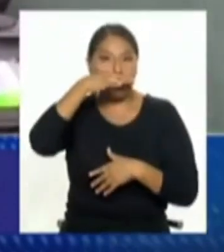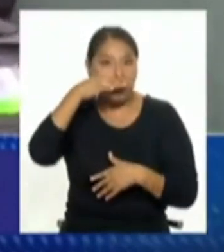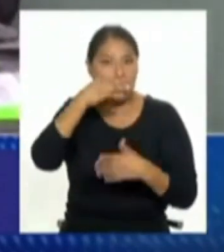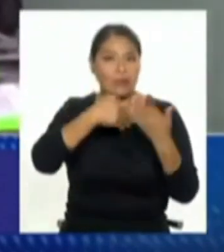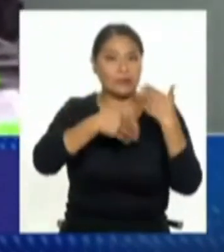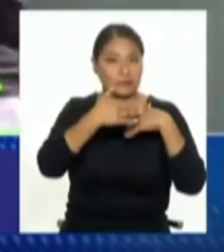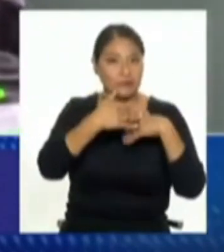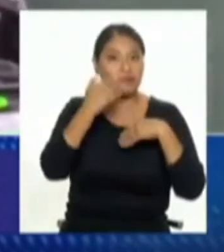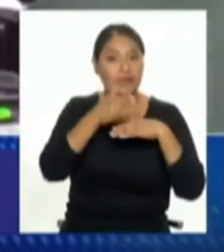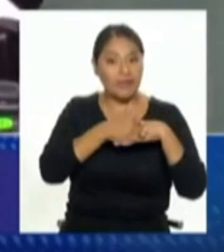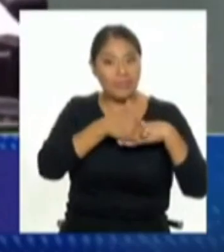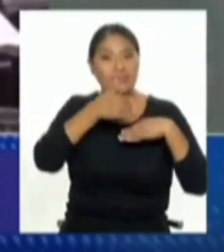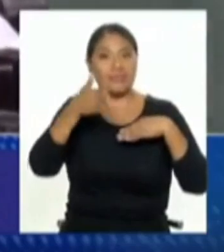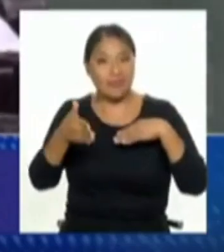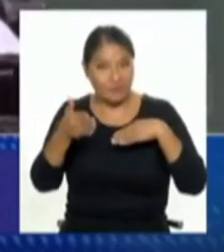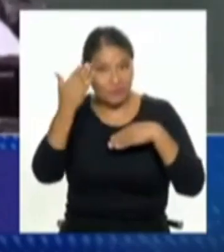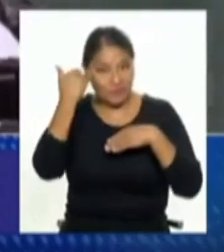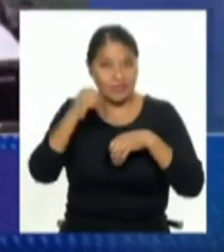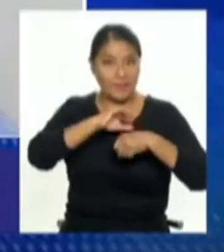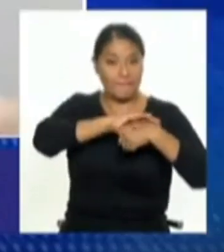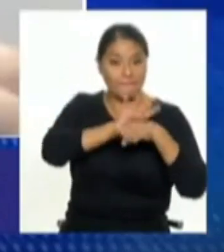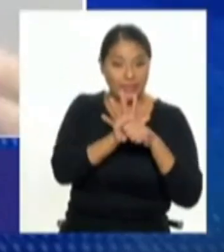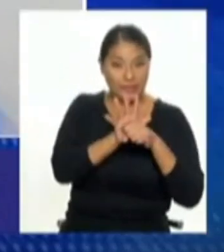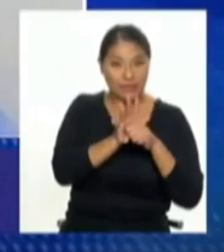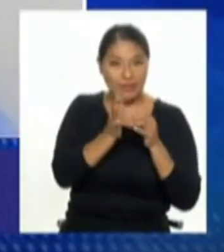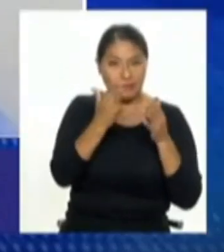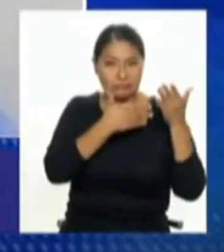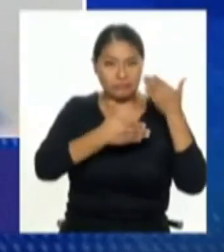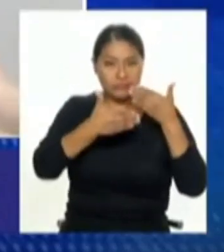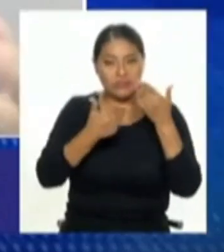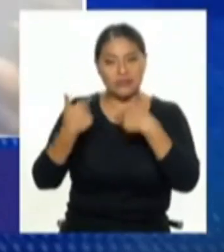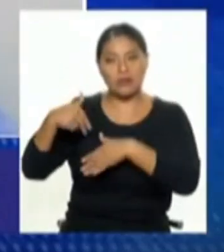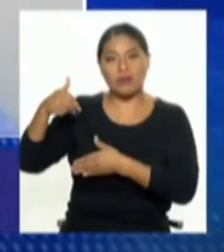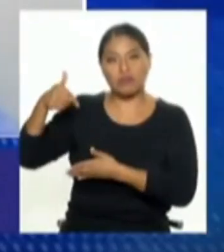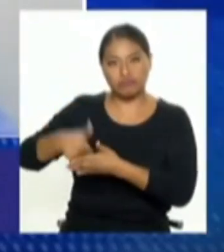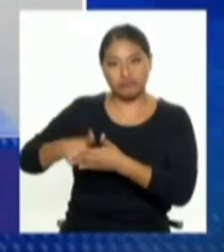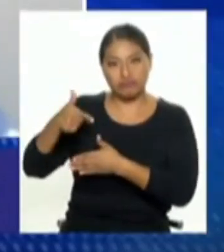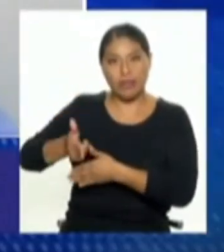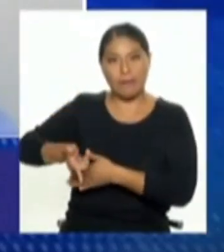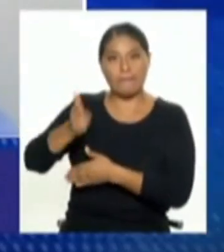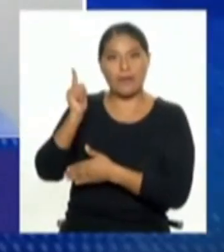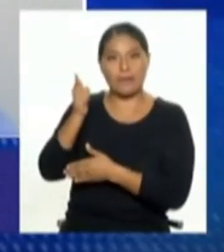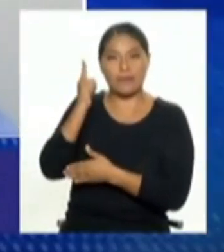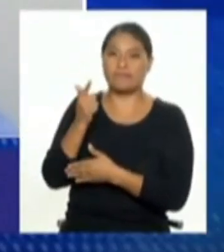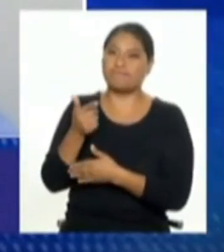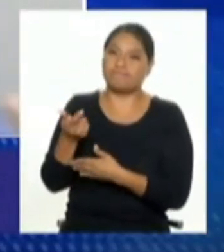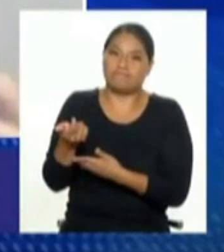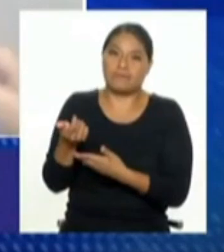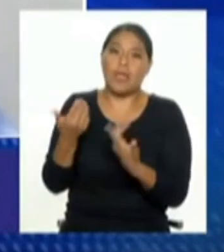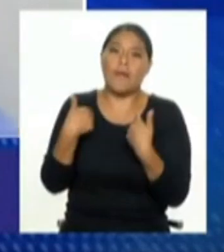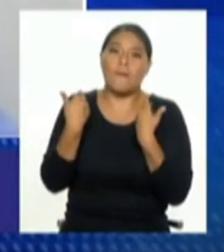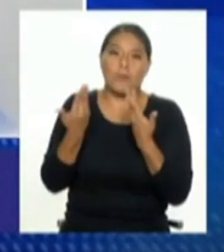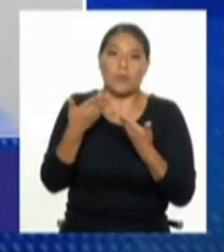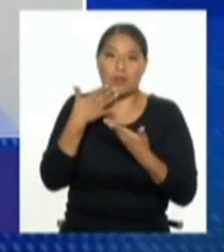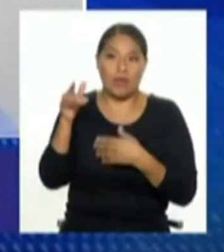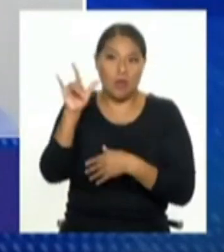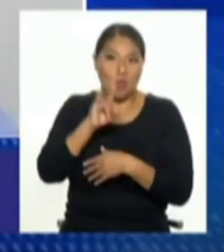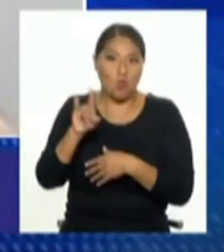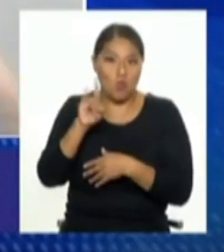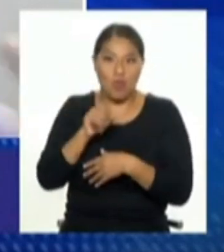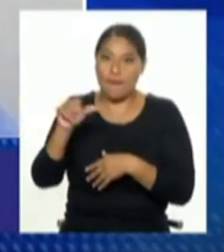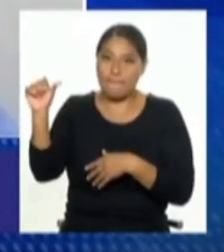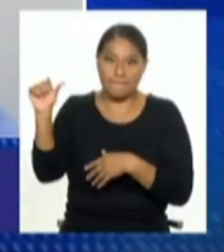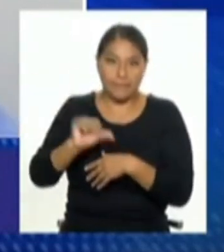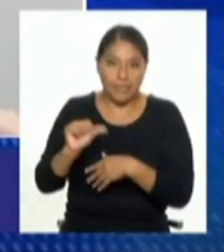pandemia y eso hace que el uso de armas sea mal utilizado. Ni qué decir que en contexto de inequidad haya un